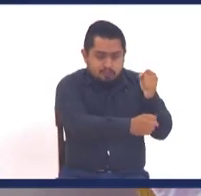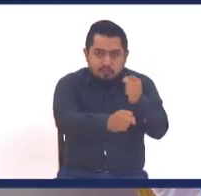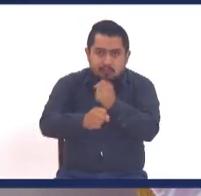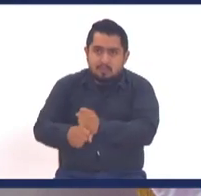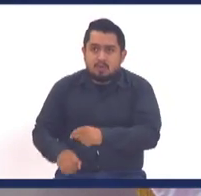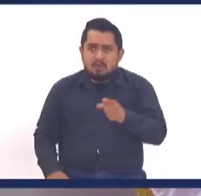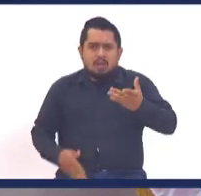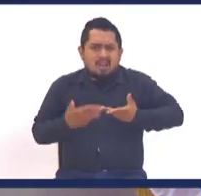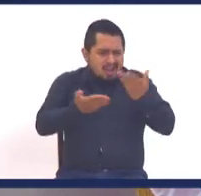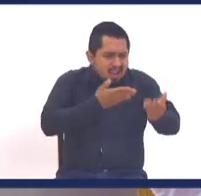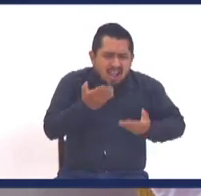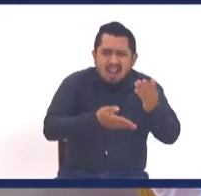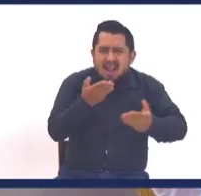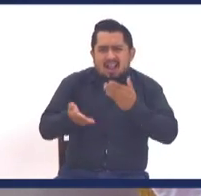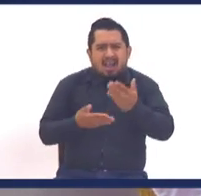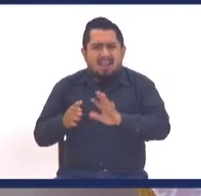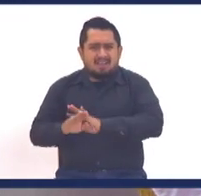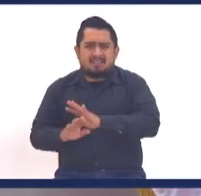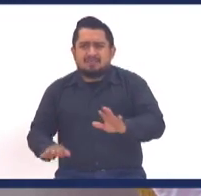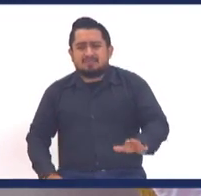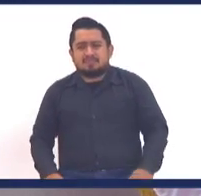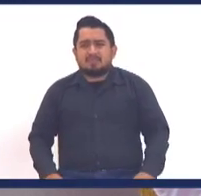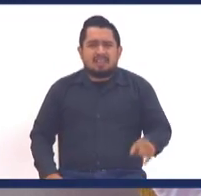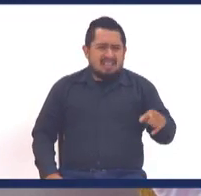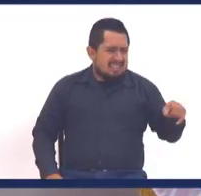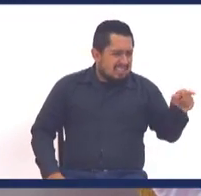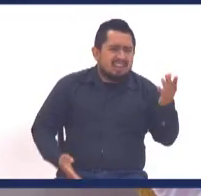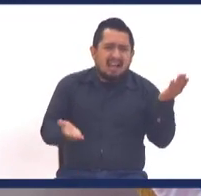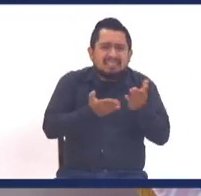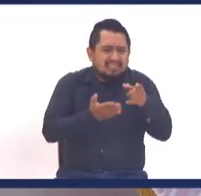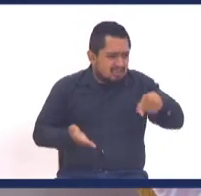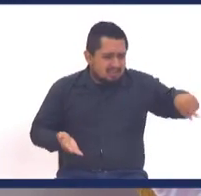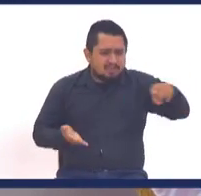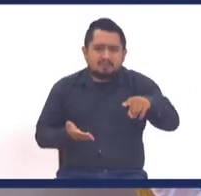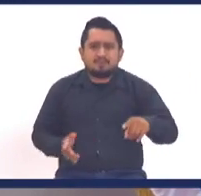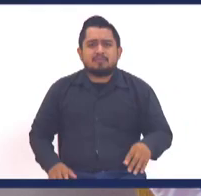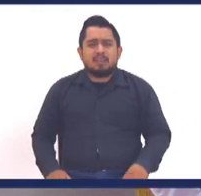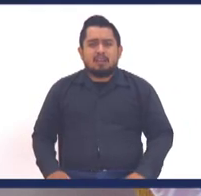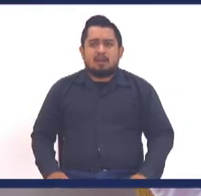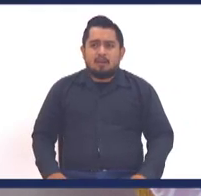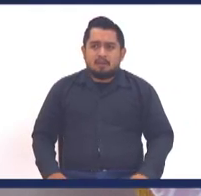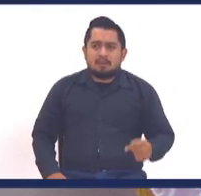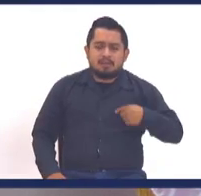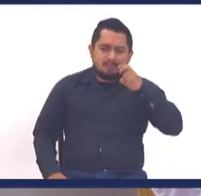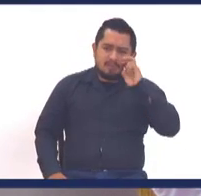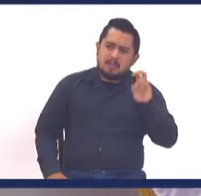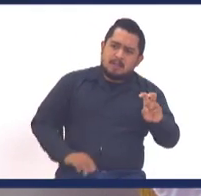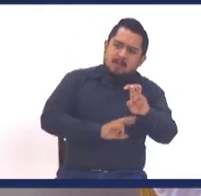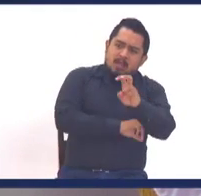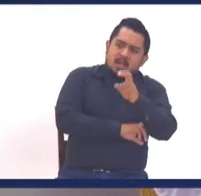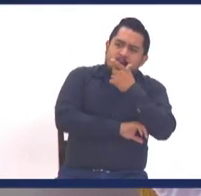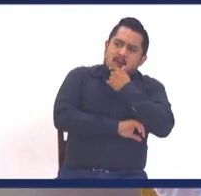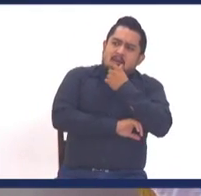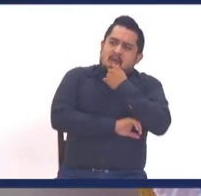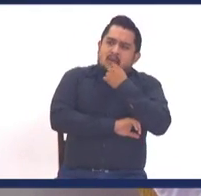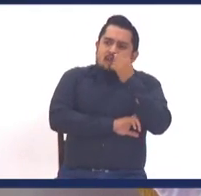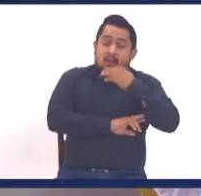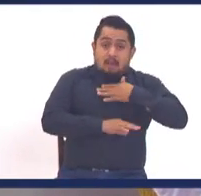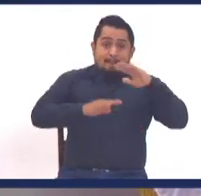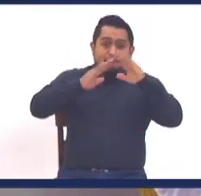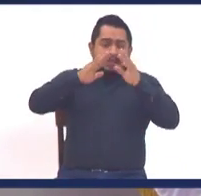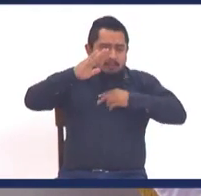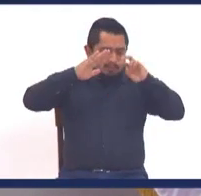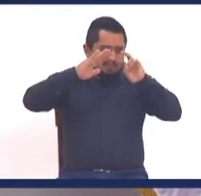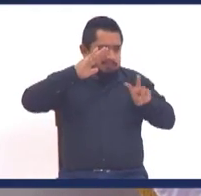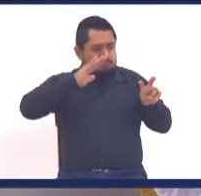ellos colaboran, donde los llamen, están construyendo en el albergue, ellos están haciendo todo, yo me gozo, cuando lo veo los domingos, desde la ventana de mi